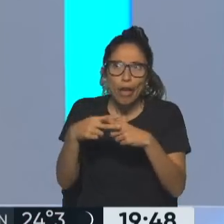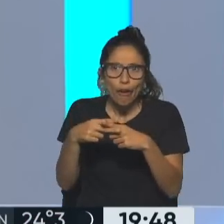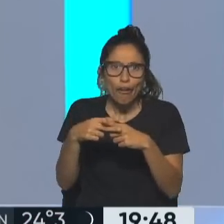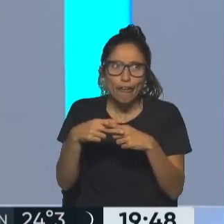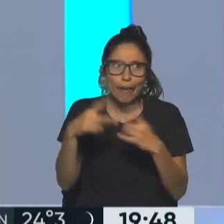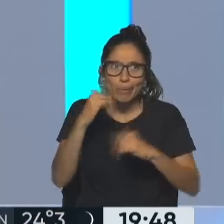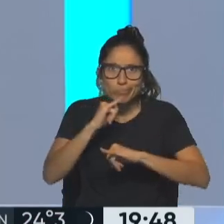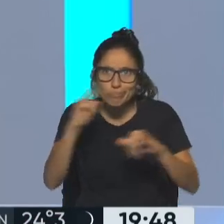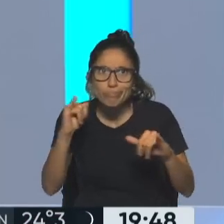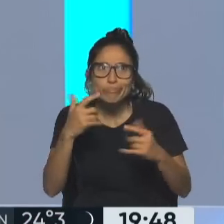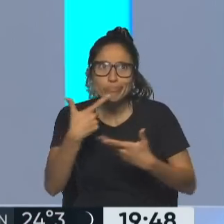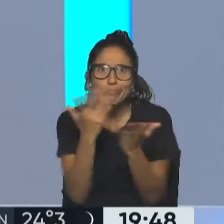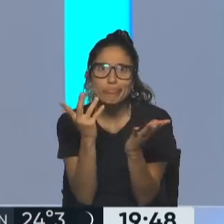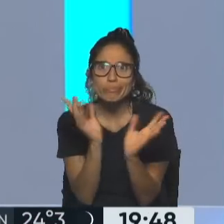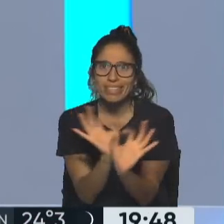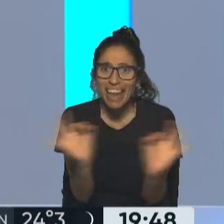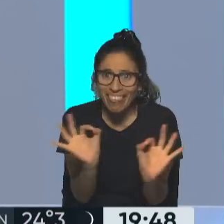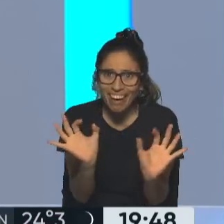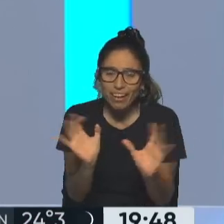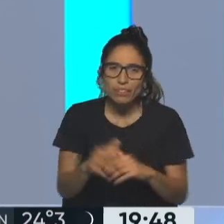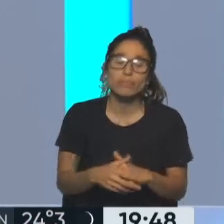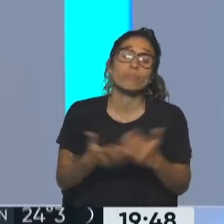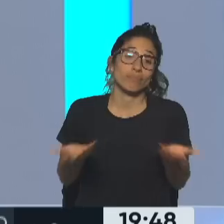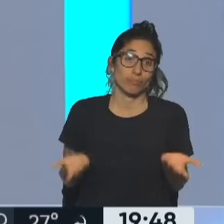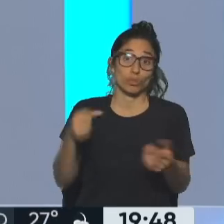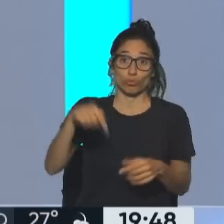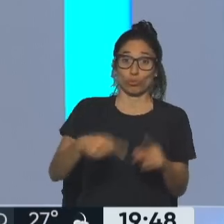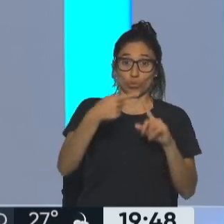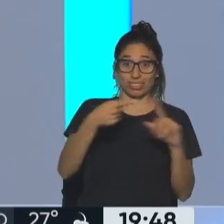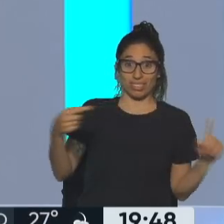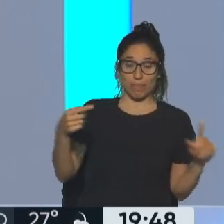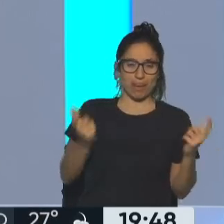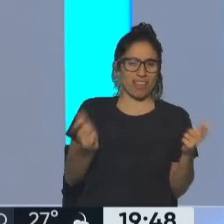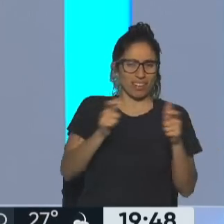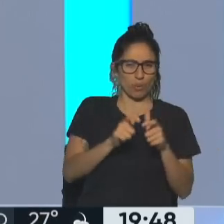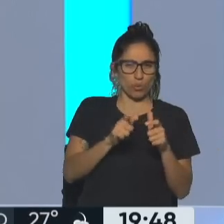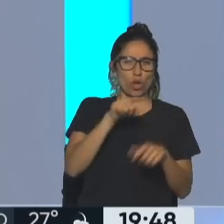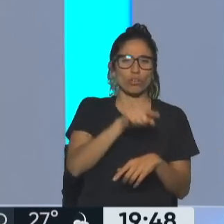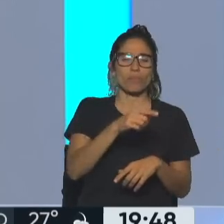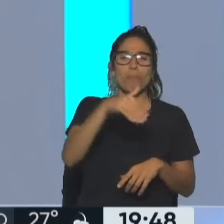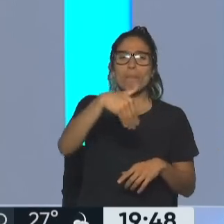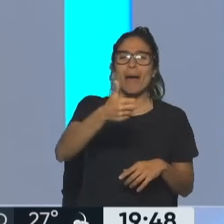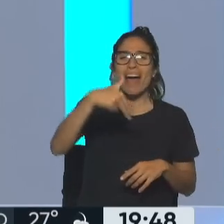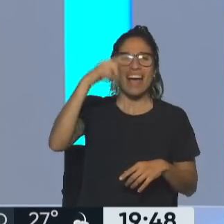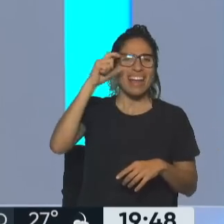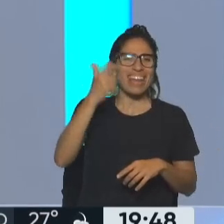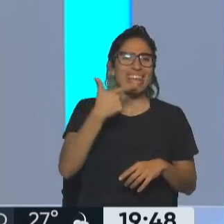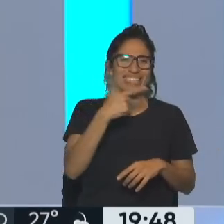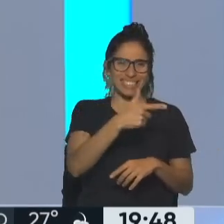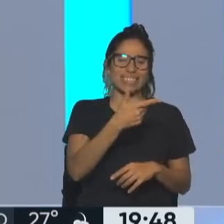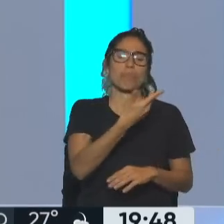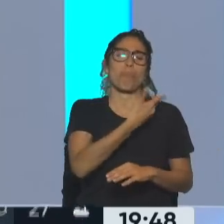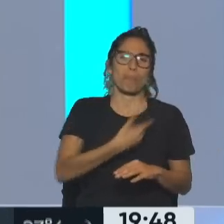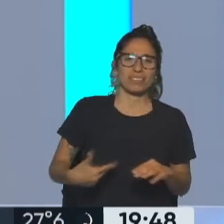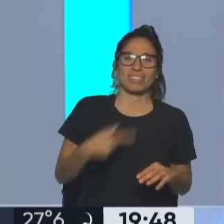discusión, lo quiero decir. Estuve reunido yo esta semana con Facundo Manes, presidente de la Comisión de Ciencia y Tecnología de la Cámara de Diputados,